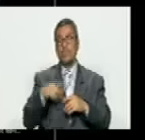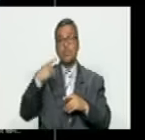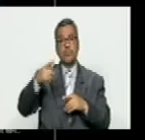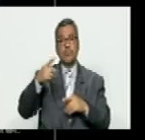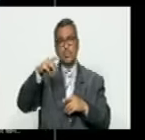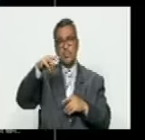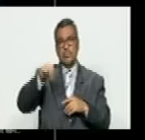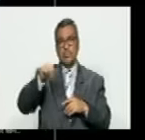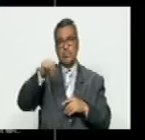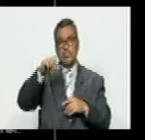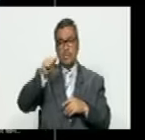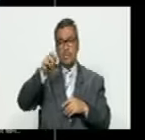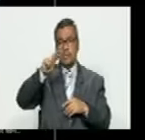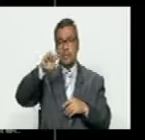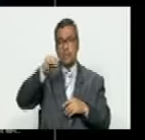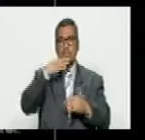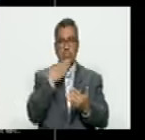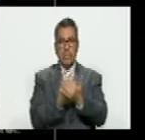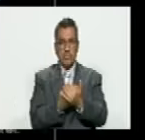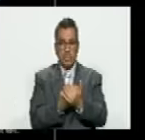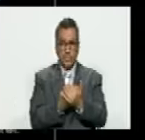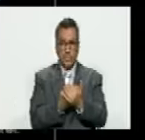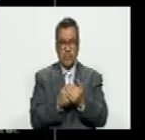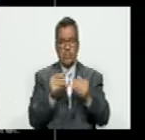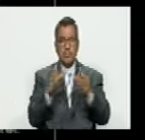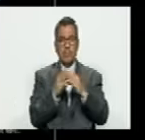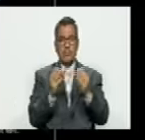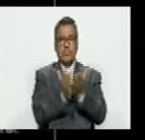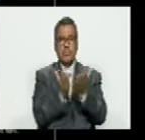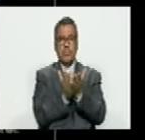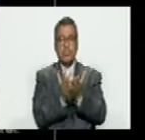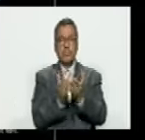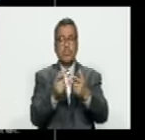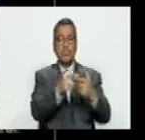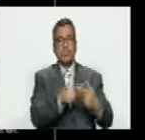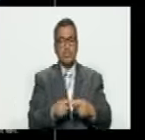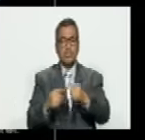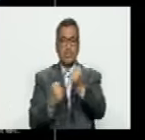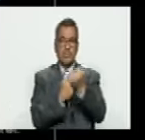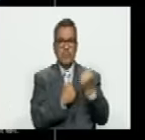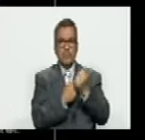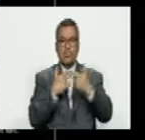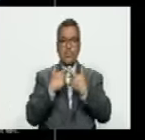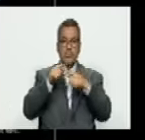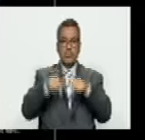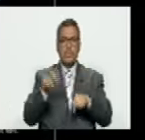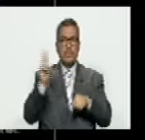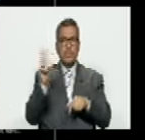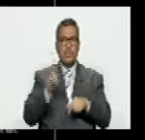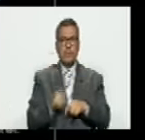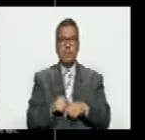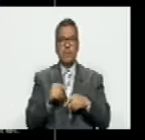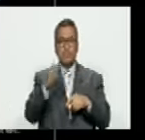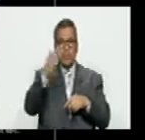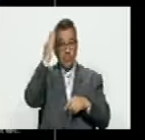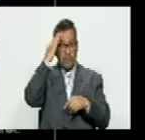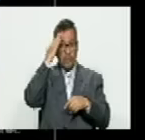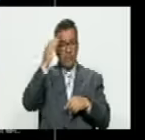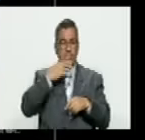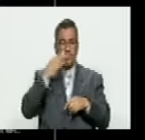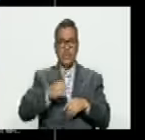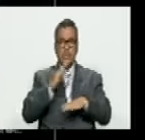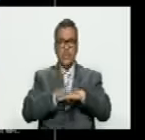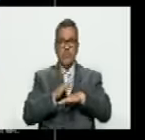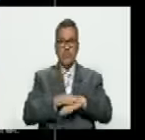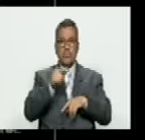tienen a María Corina Machado diciendo gracias señores académicos del mundo por apoyar la libertad de Venezuela ustedes sí saben lo que pasó